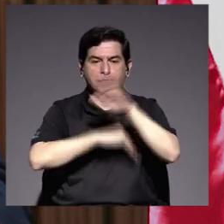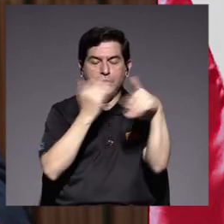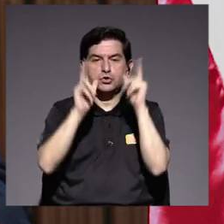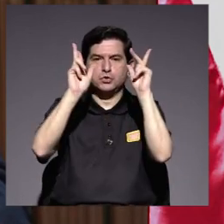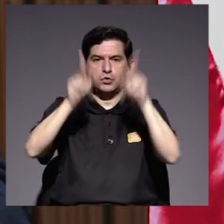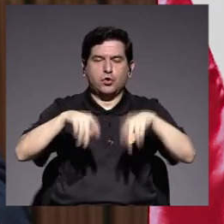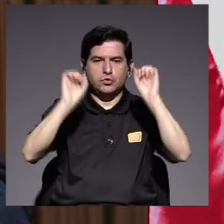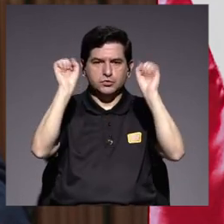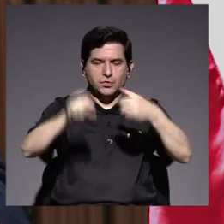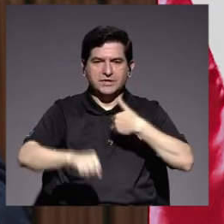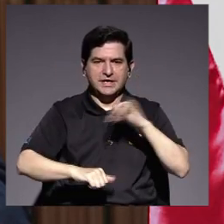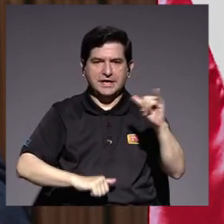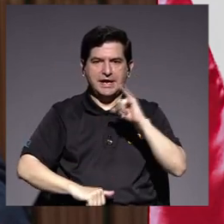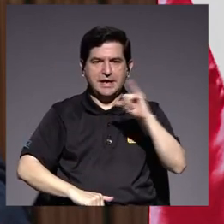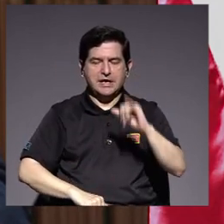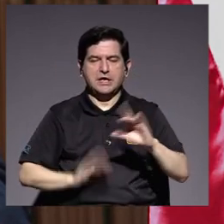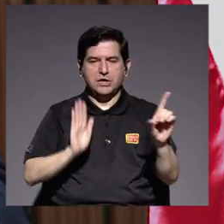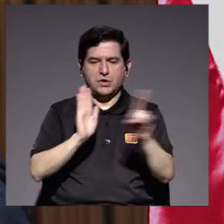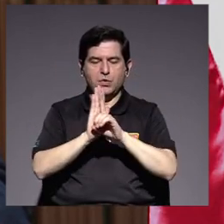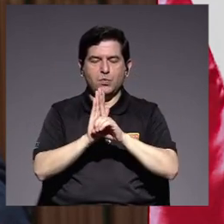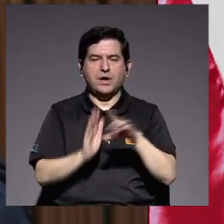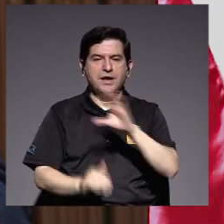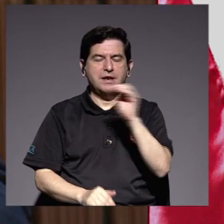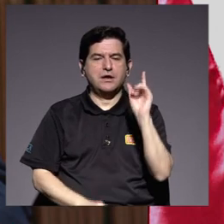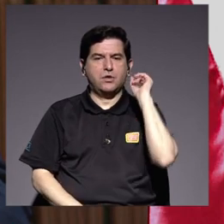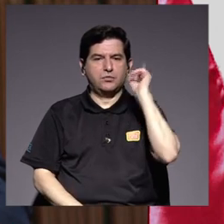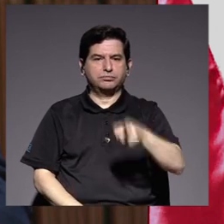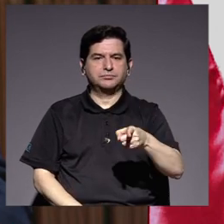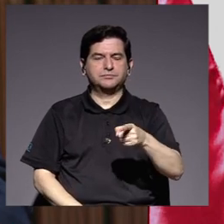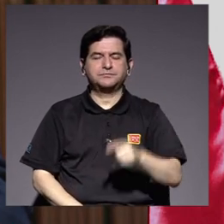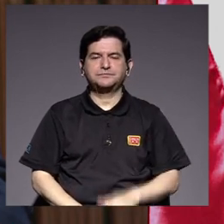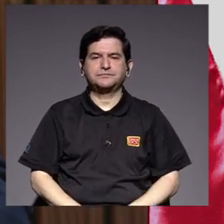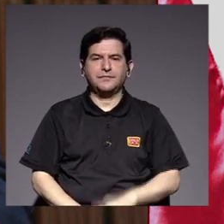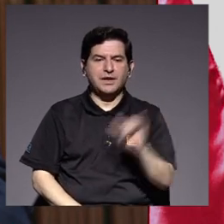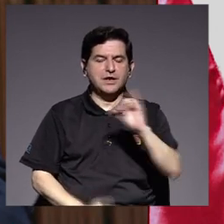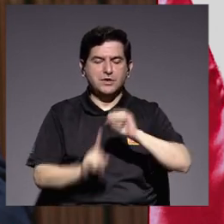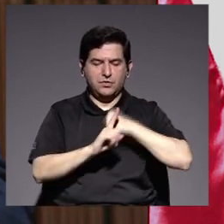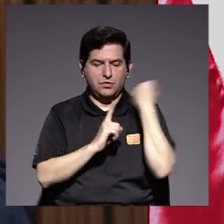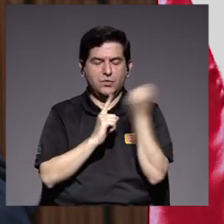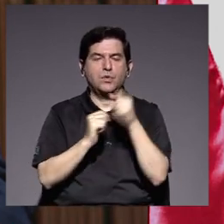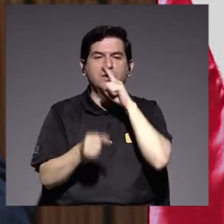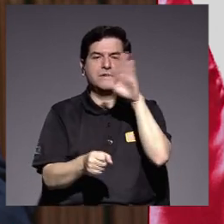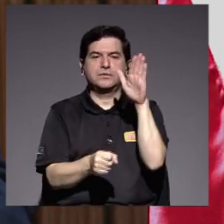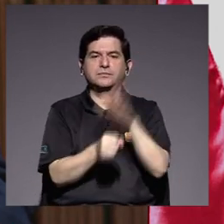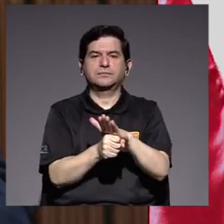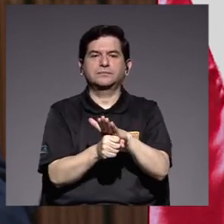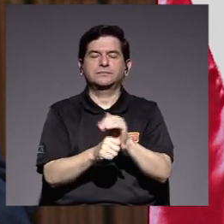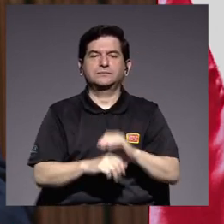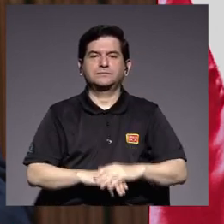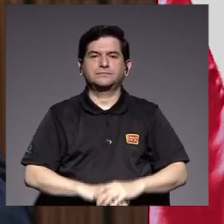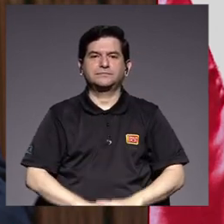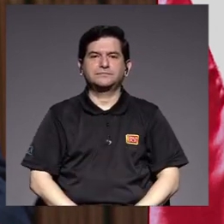las personas tengan los mismos derechos y obligaciones y las mismas condiciones para cumplirlos.